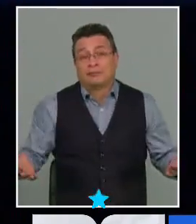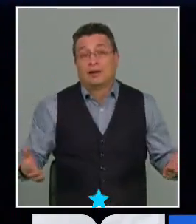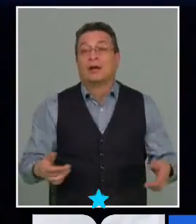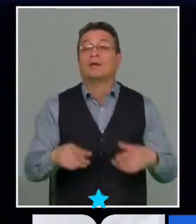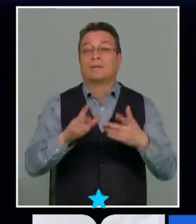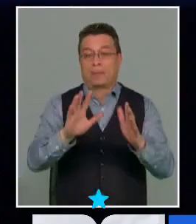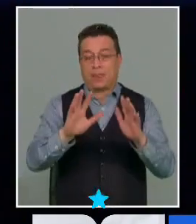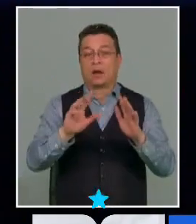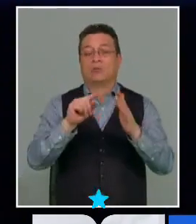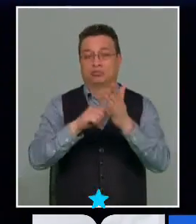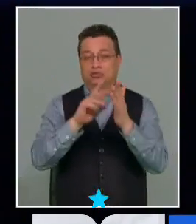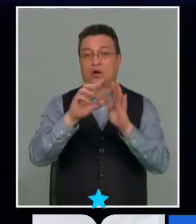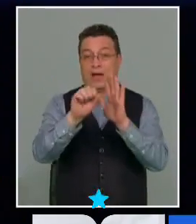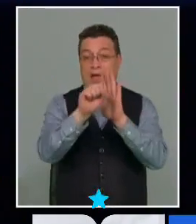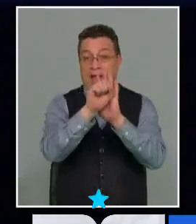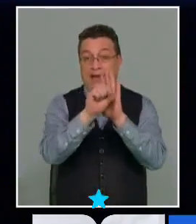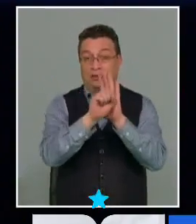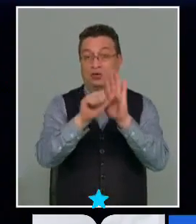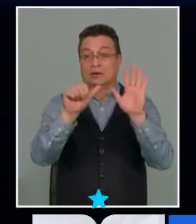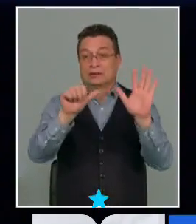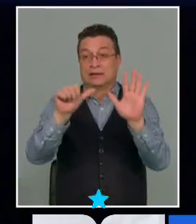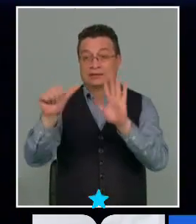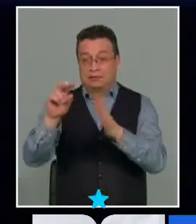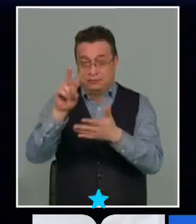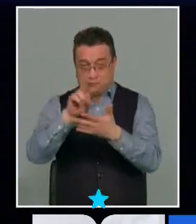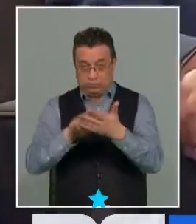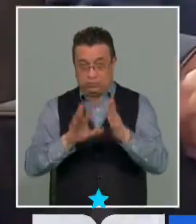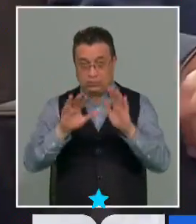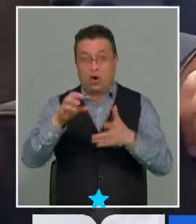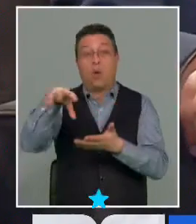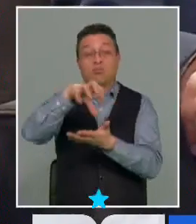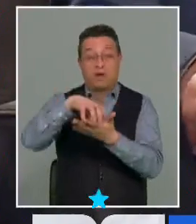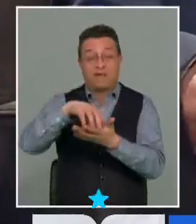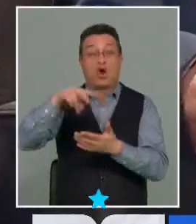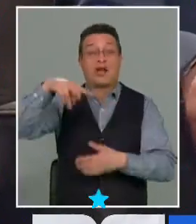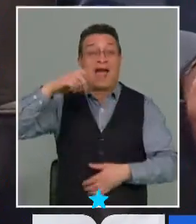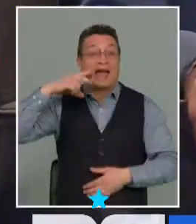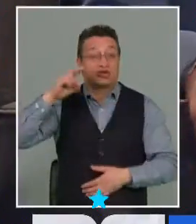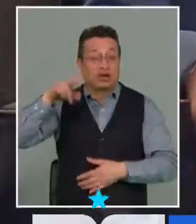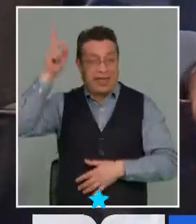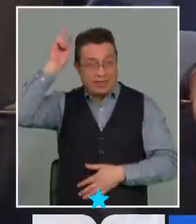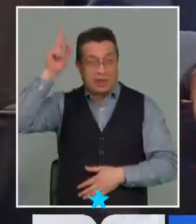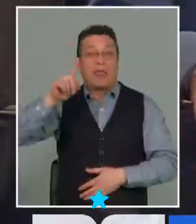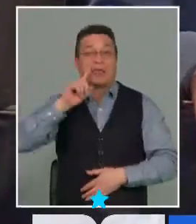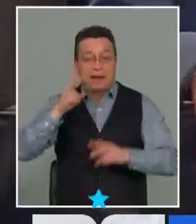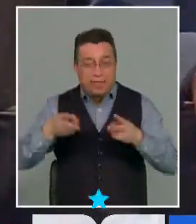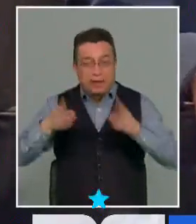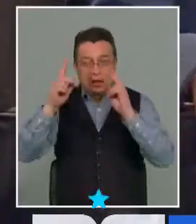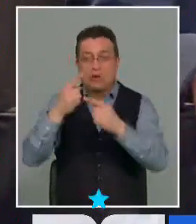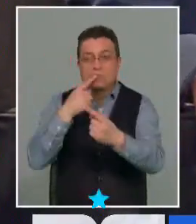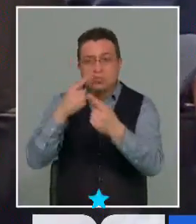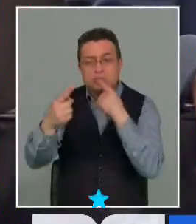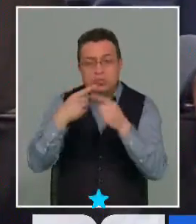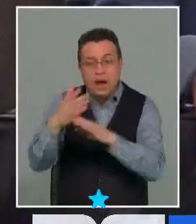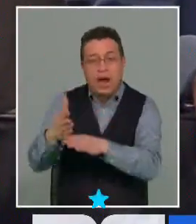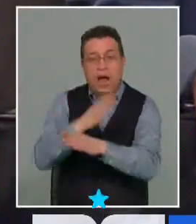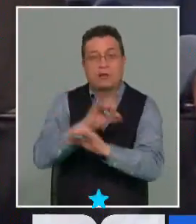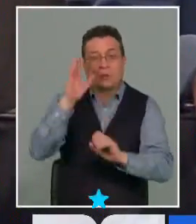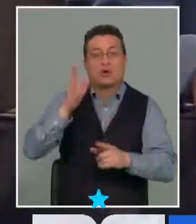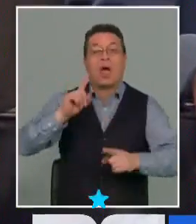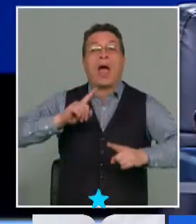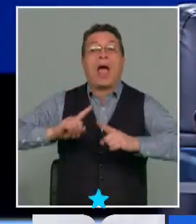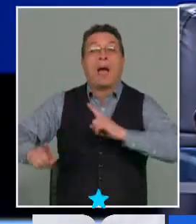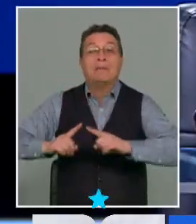leer el artículo 66 para los que nos ven a esta hora los pueblos y naciones indígenas tienen derechos en consultados previamente la adopción de medidas